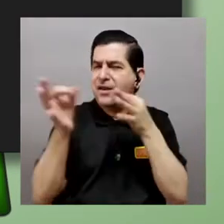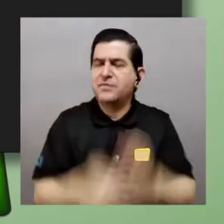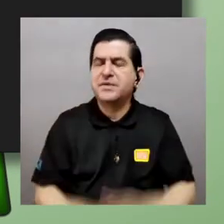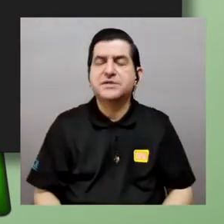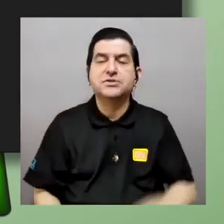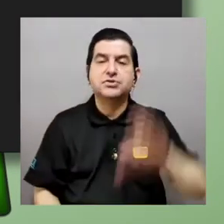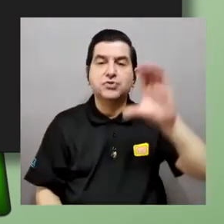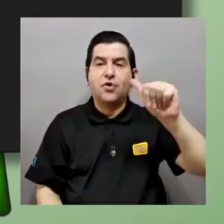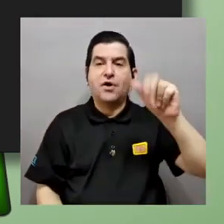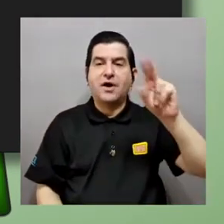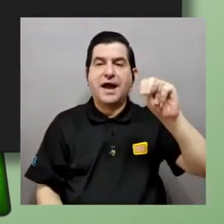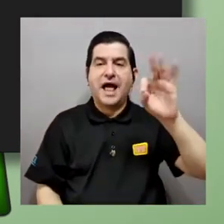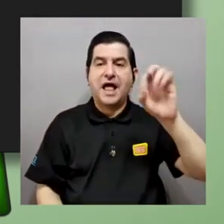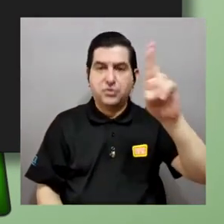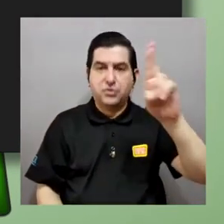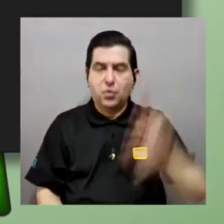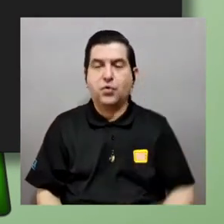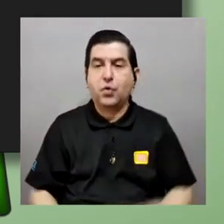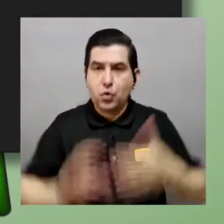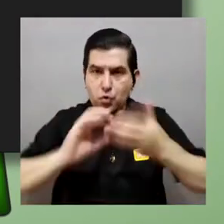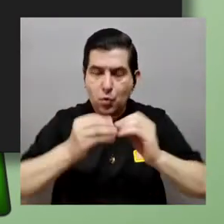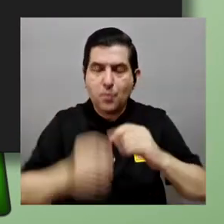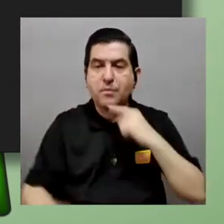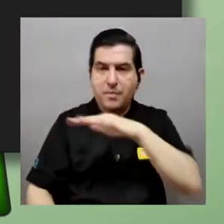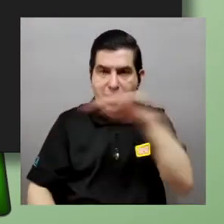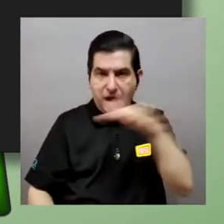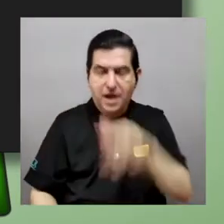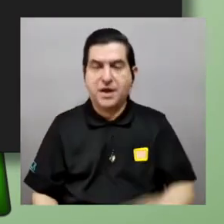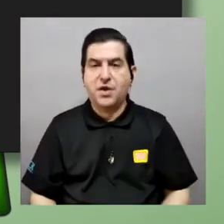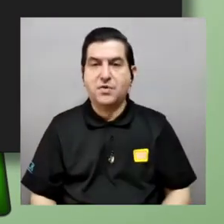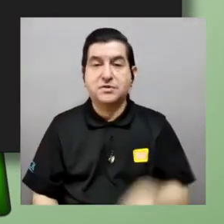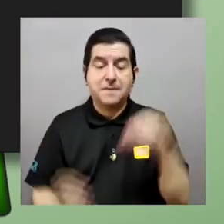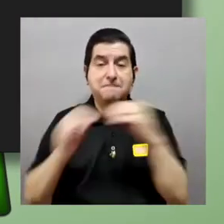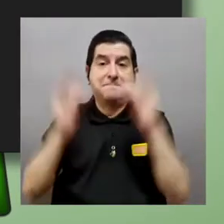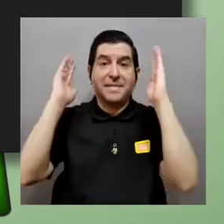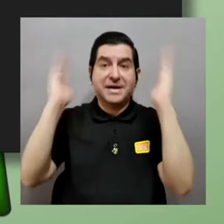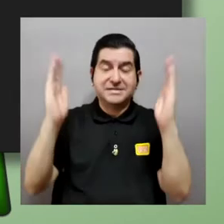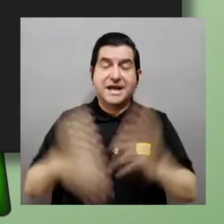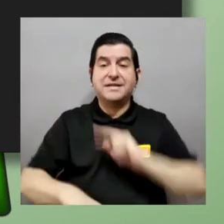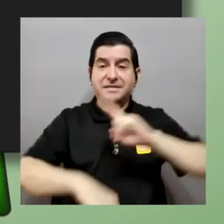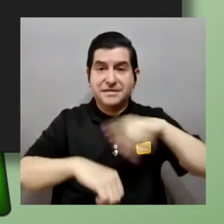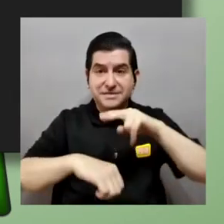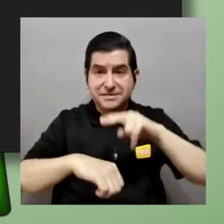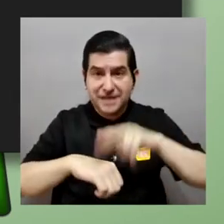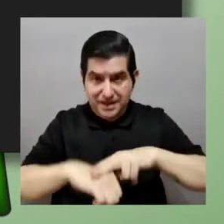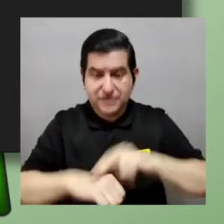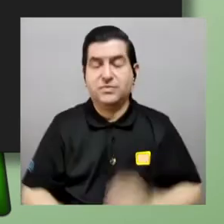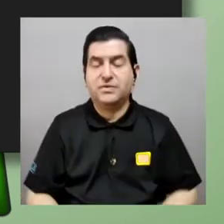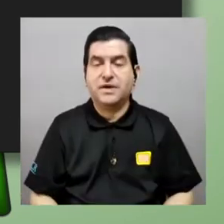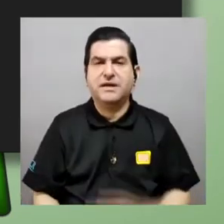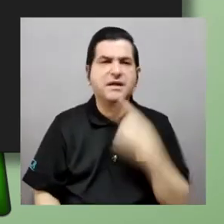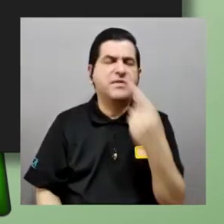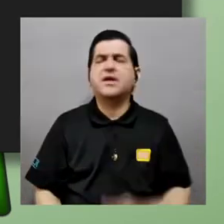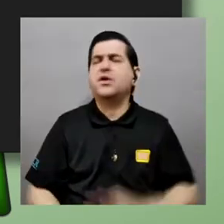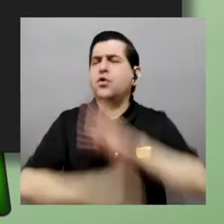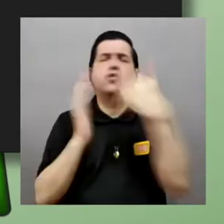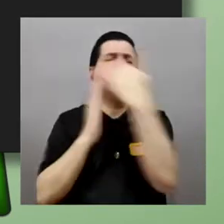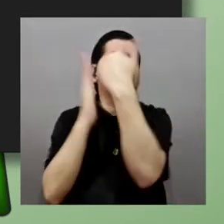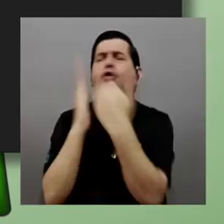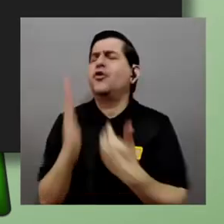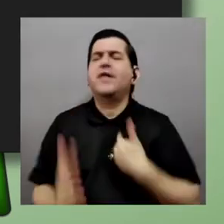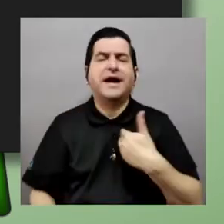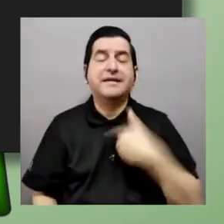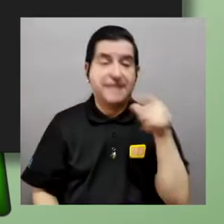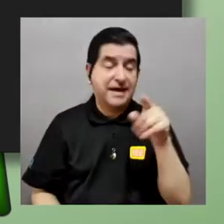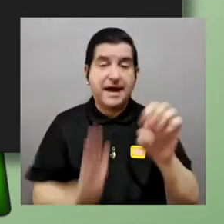que los números reales son más grandes que los números naturales ¿cuál fue? él dijo cualquier lista que usted tenga por ejemplo esta yo voy a